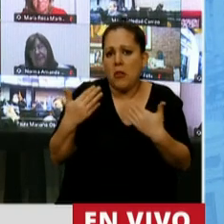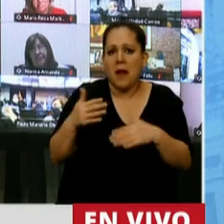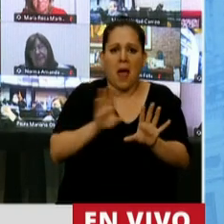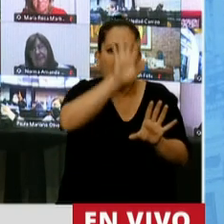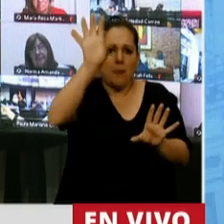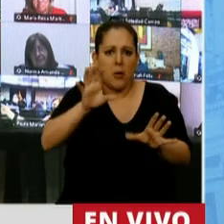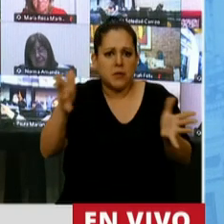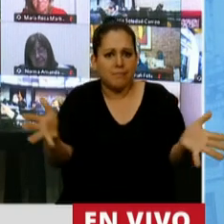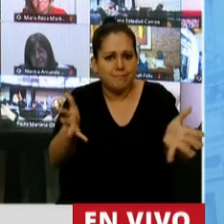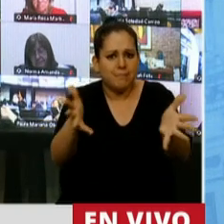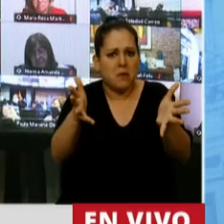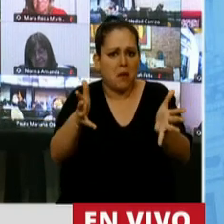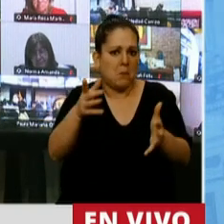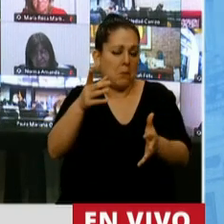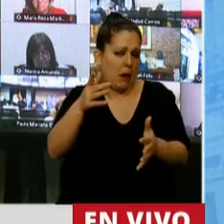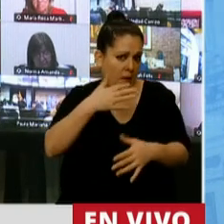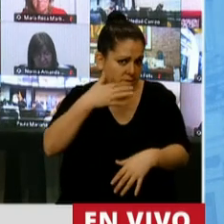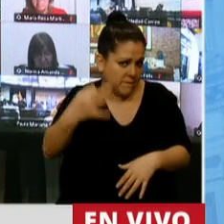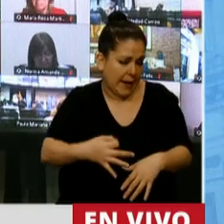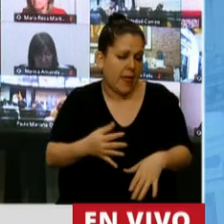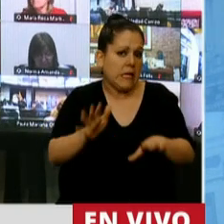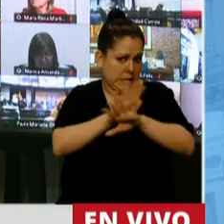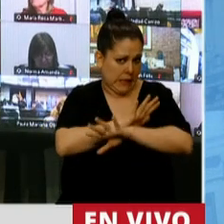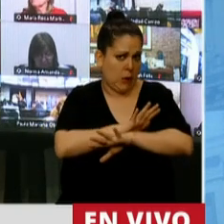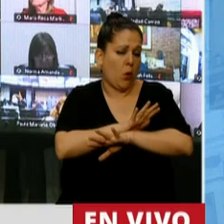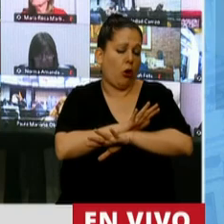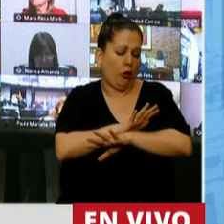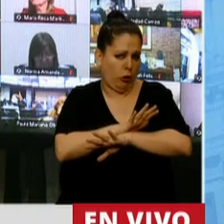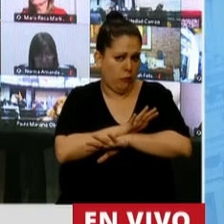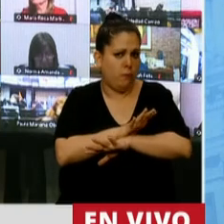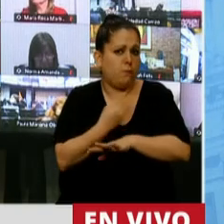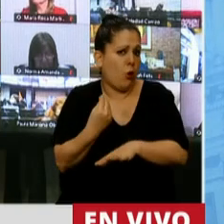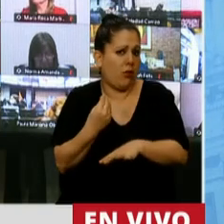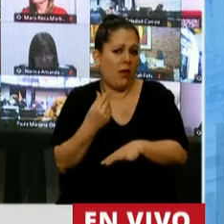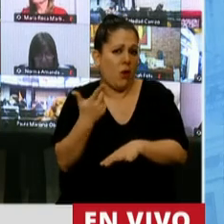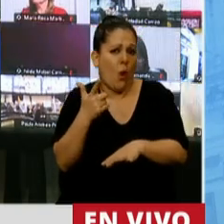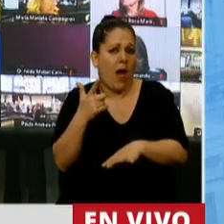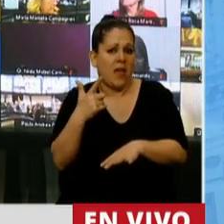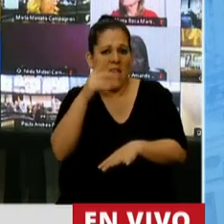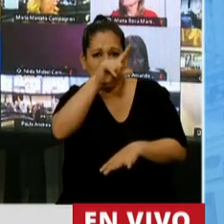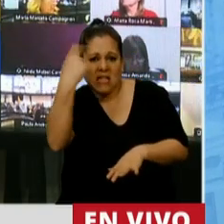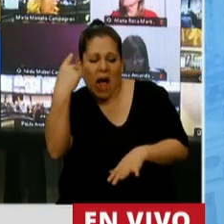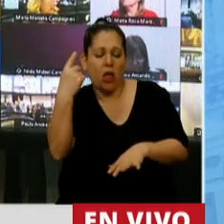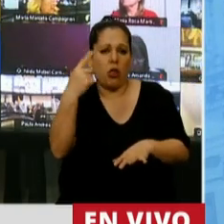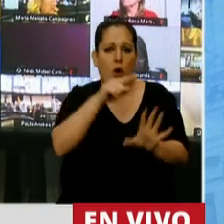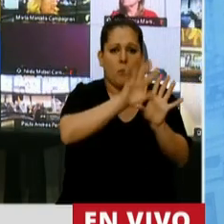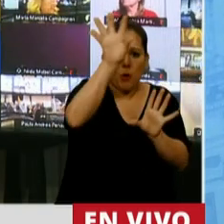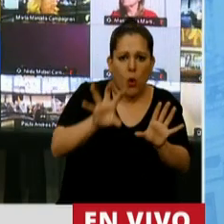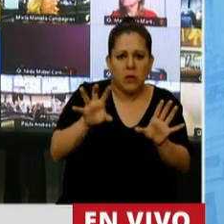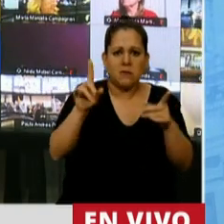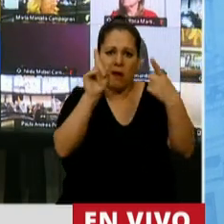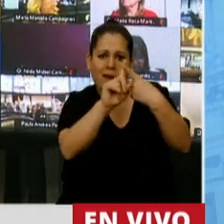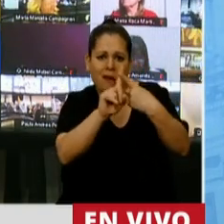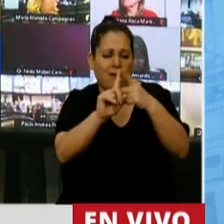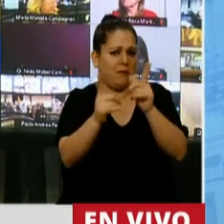las provincias y, sin embargo, se equivocó. No coparticipa los impuestos que ha creado